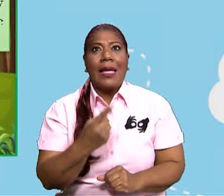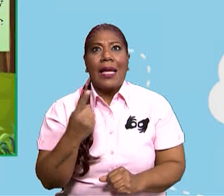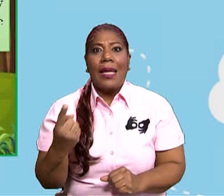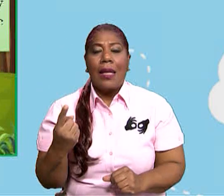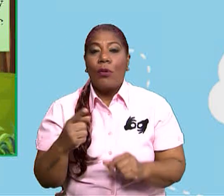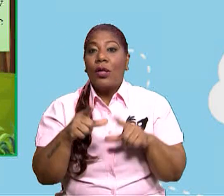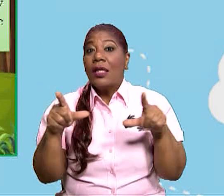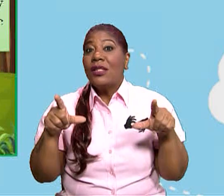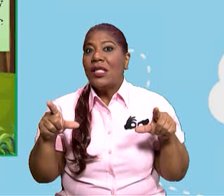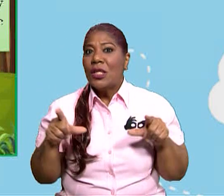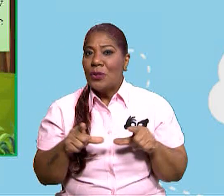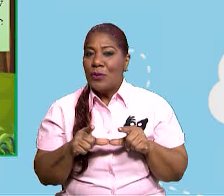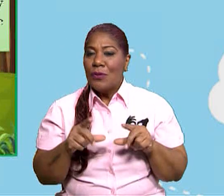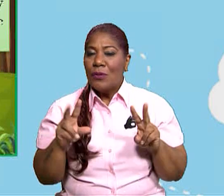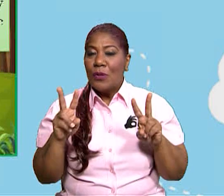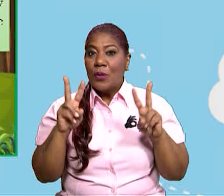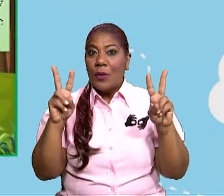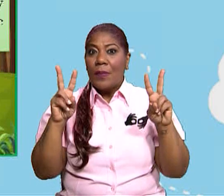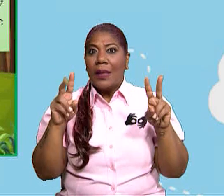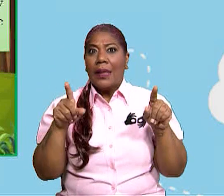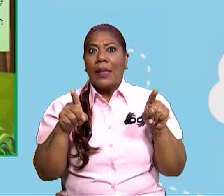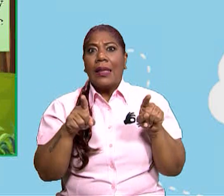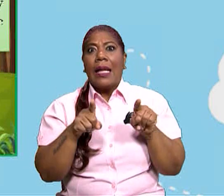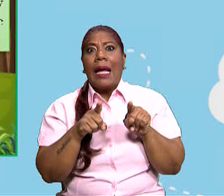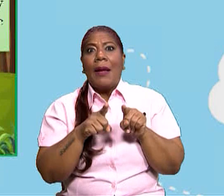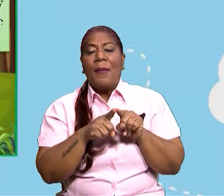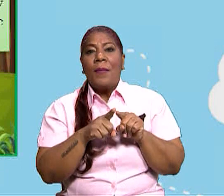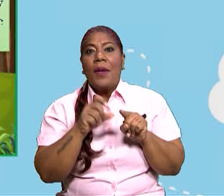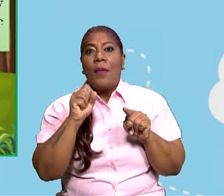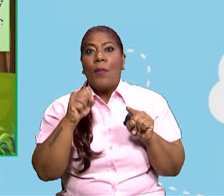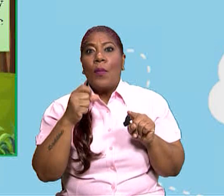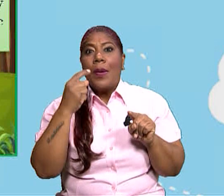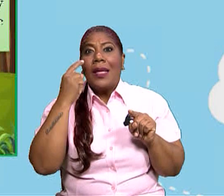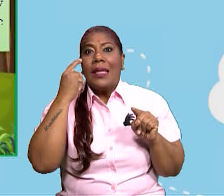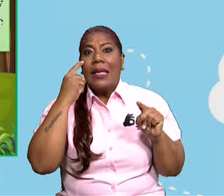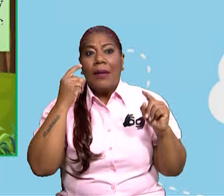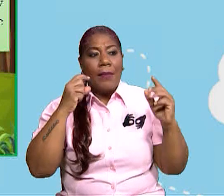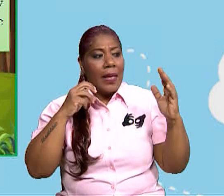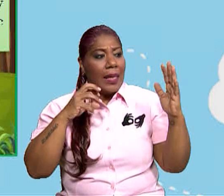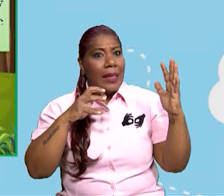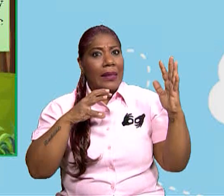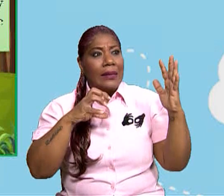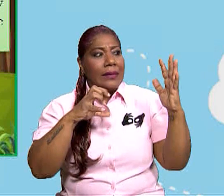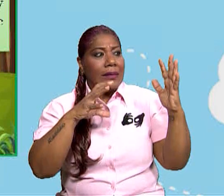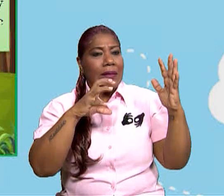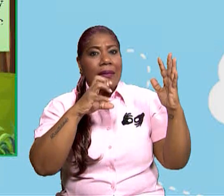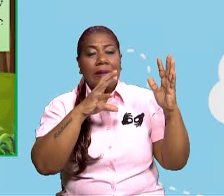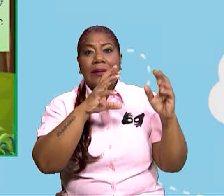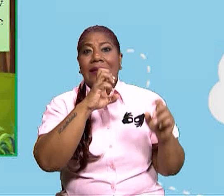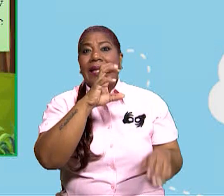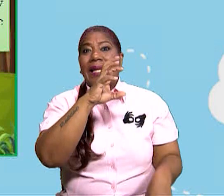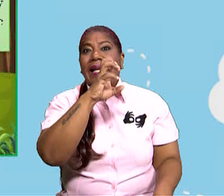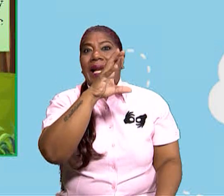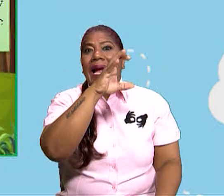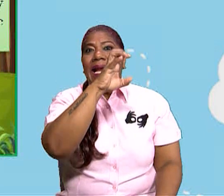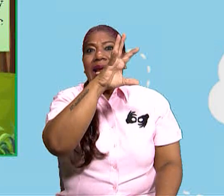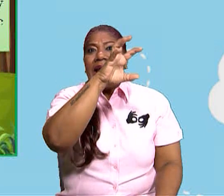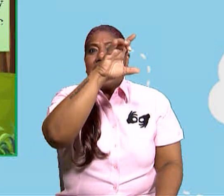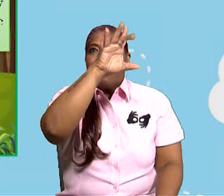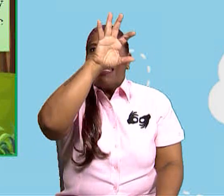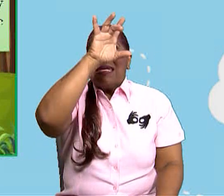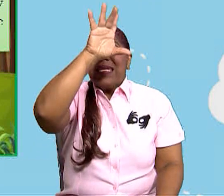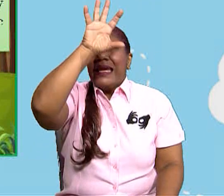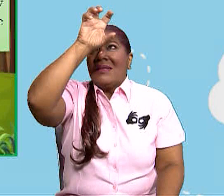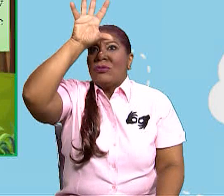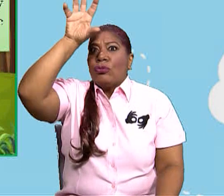Seguro verás enormes telas de arañas tejidas por pequeñas arañitas que esperan su presa. Si tienes suerte,